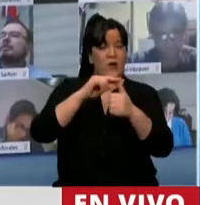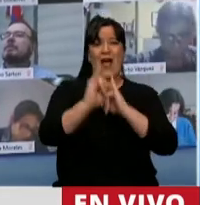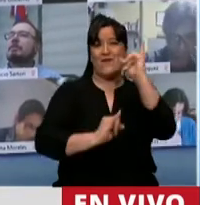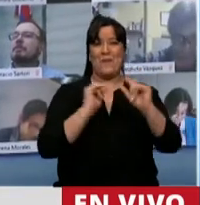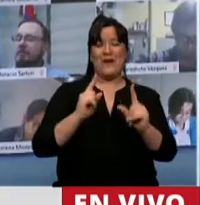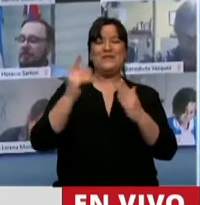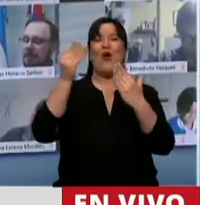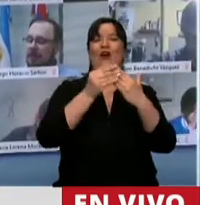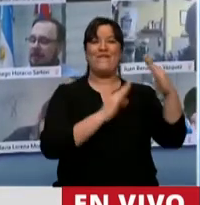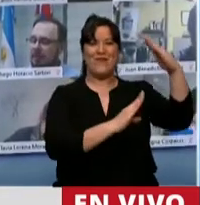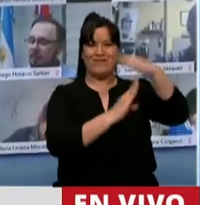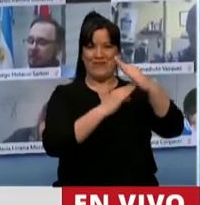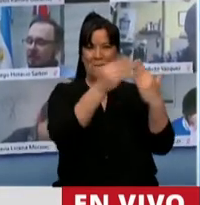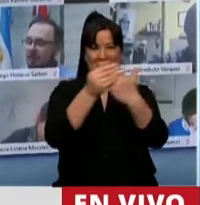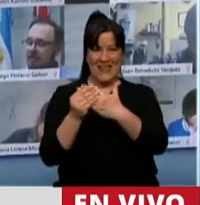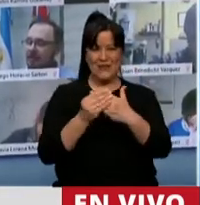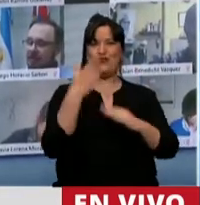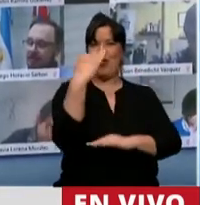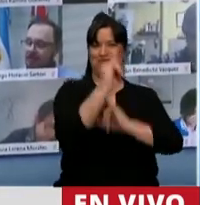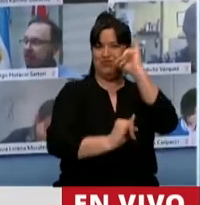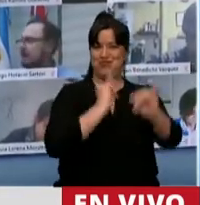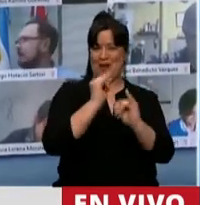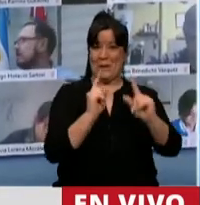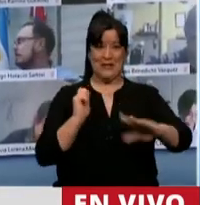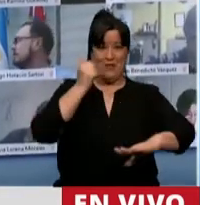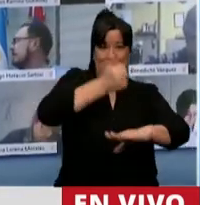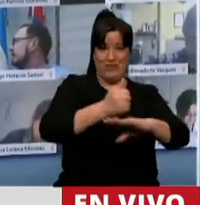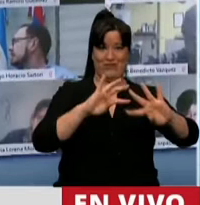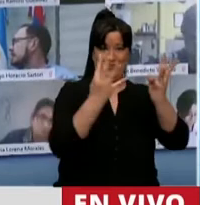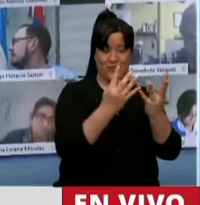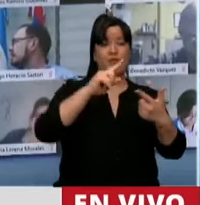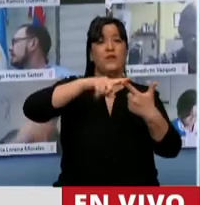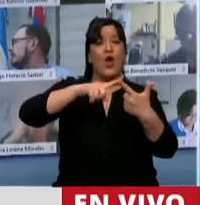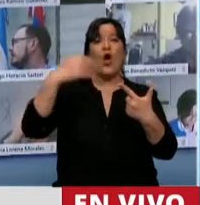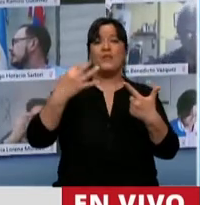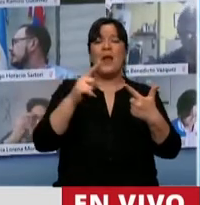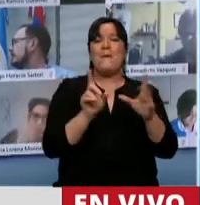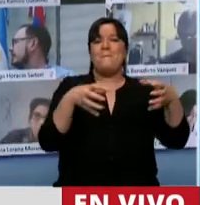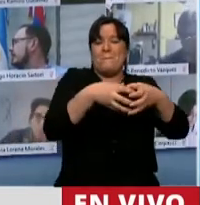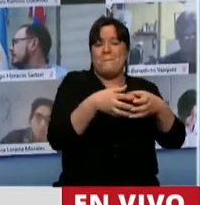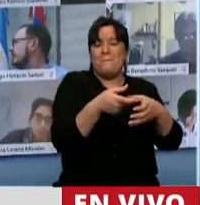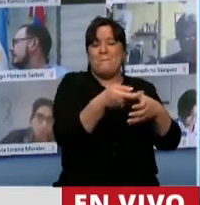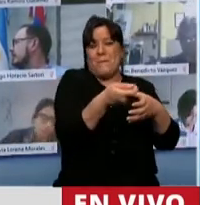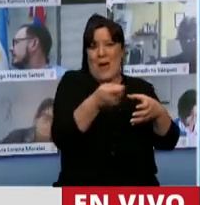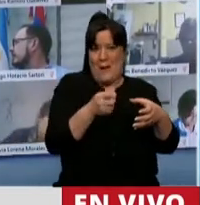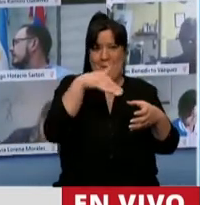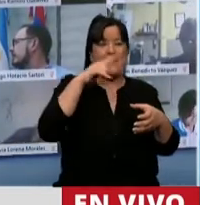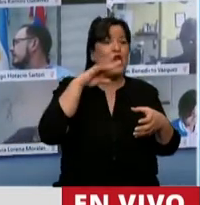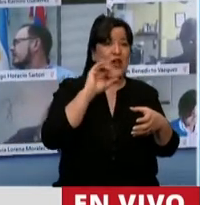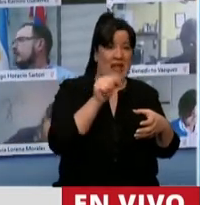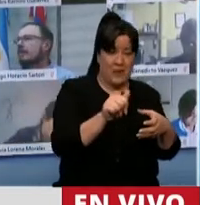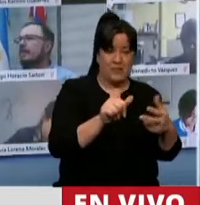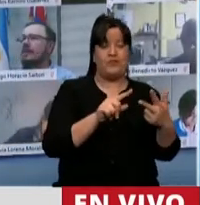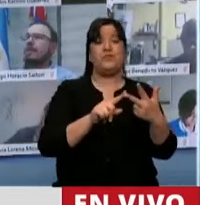jefe de gabinete de ministros en el mismo recinto. Una sesión ordinaria en minoría. En cinco